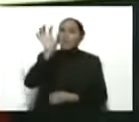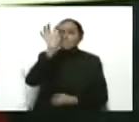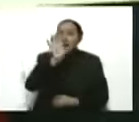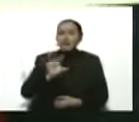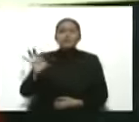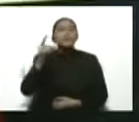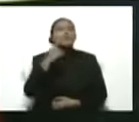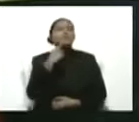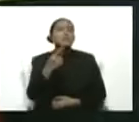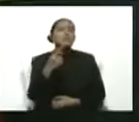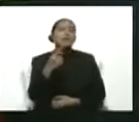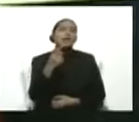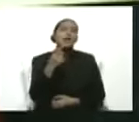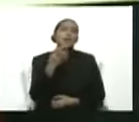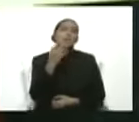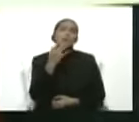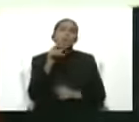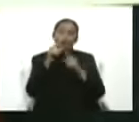millones de